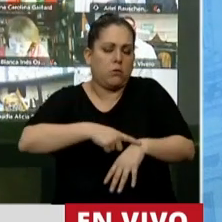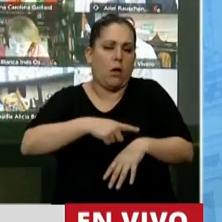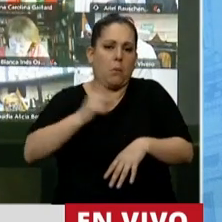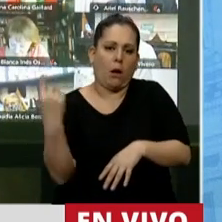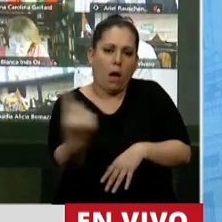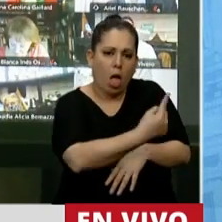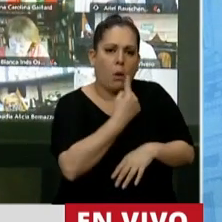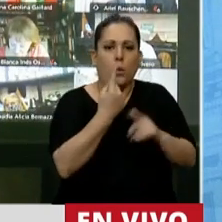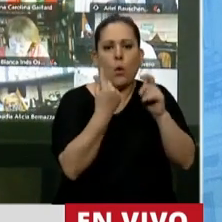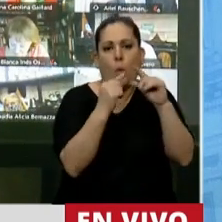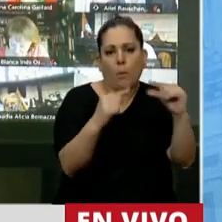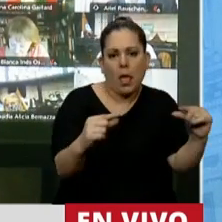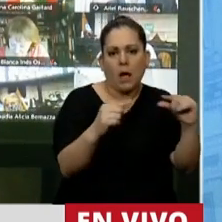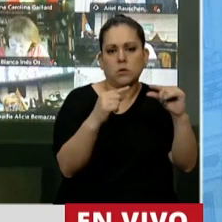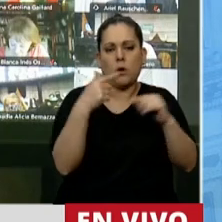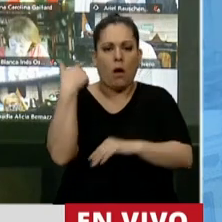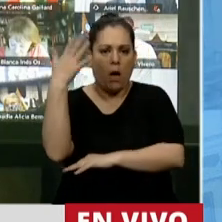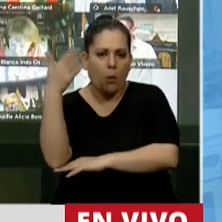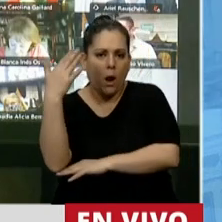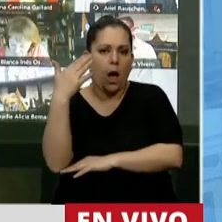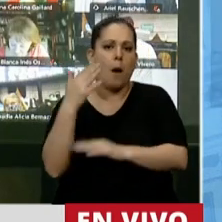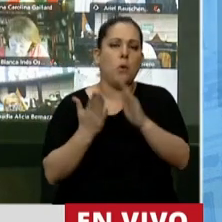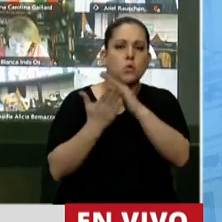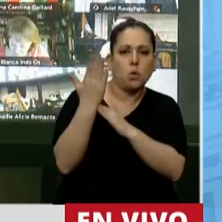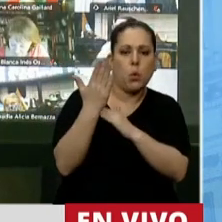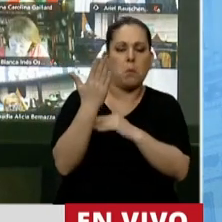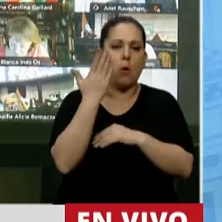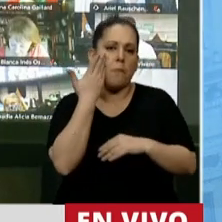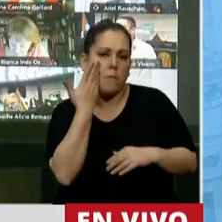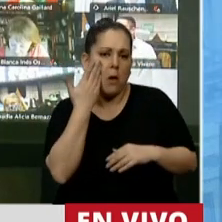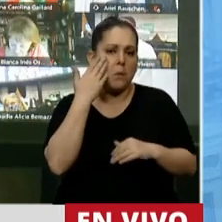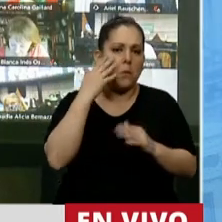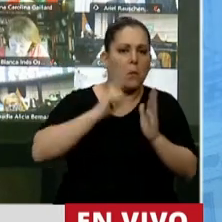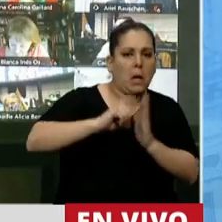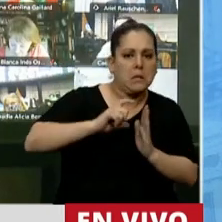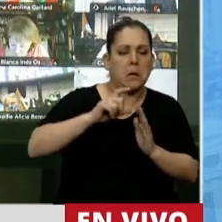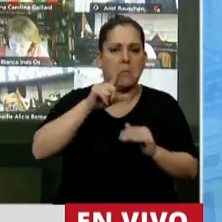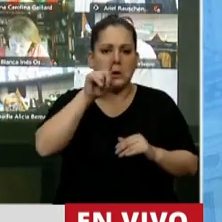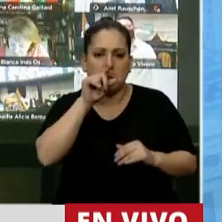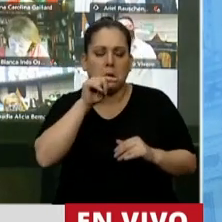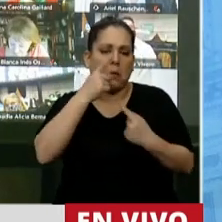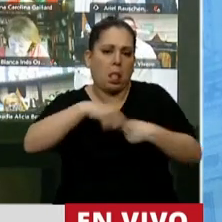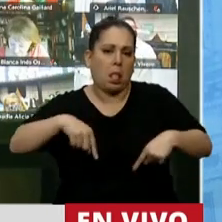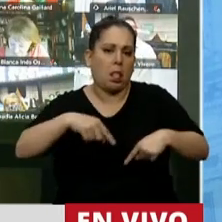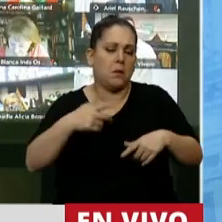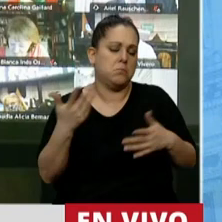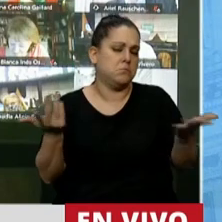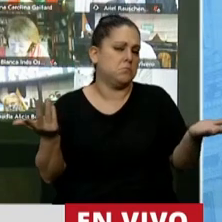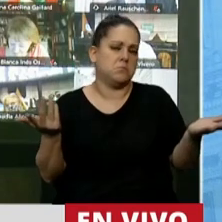y después subimos eso a las redes sociales, en la cadena que nos lleva hacia ese lugar. Segundo,